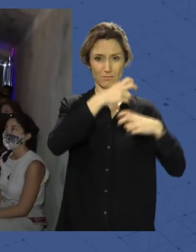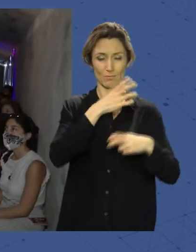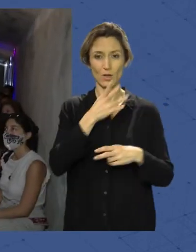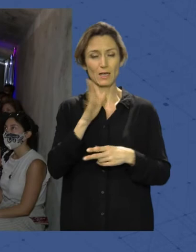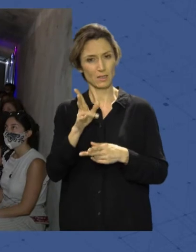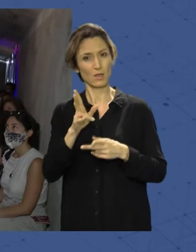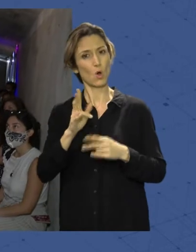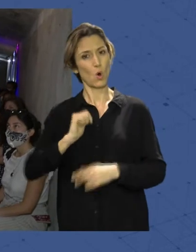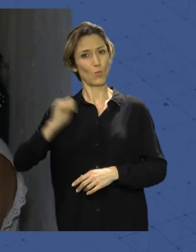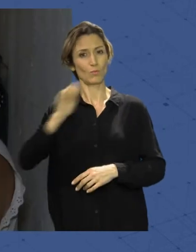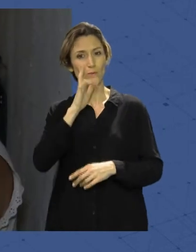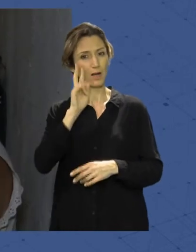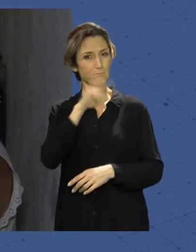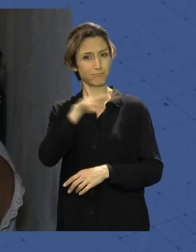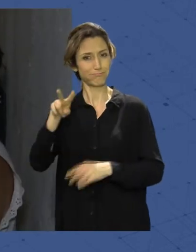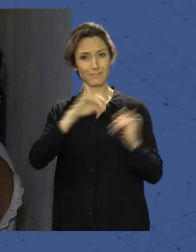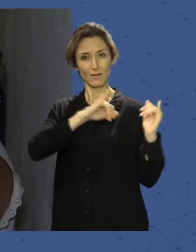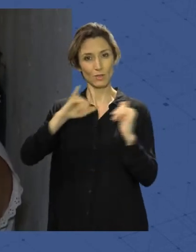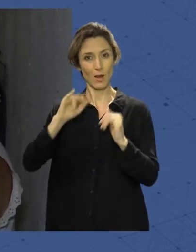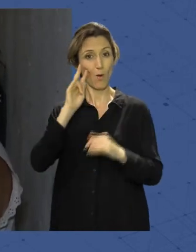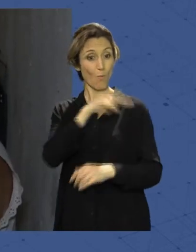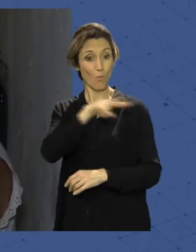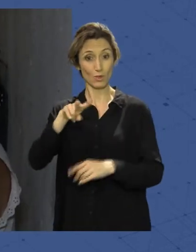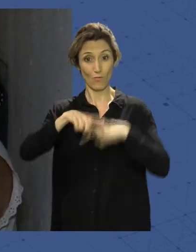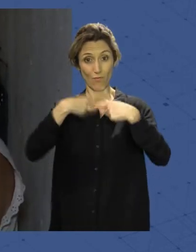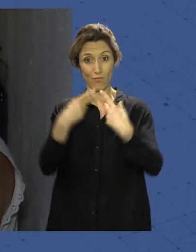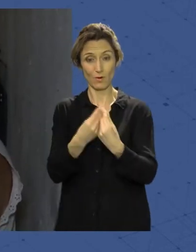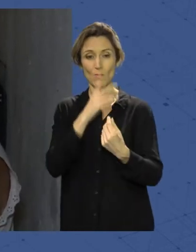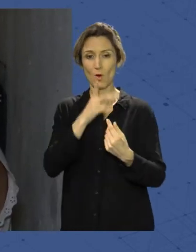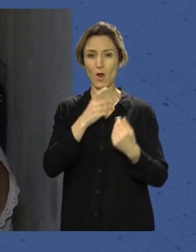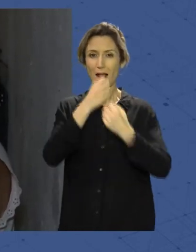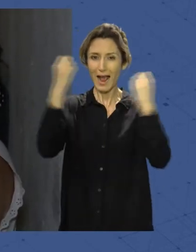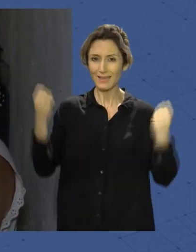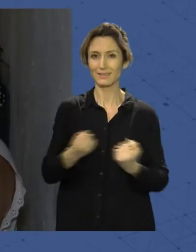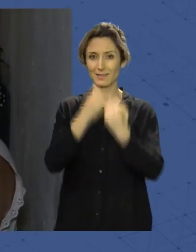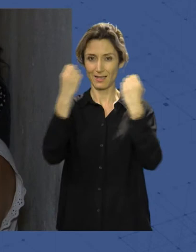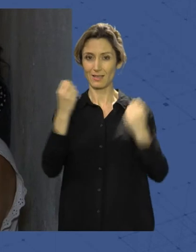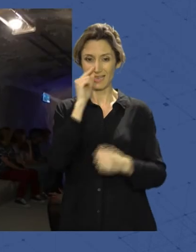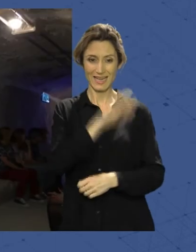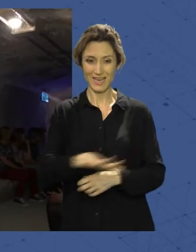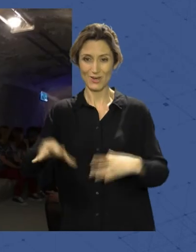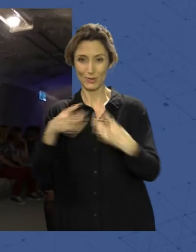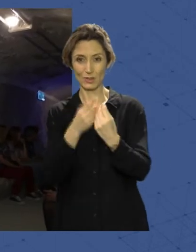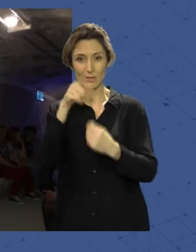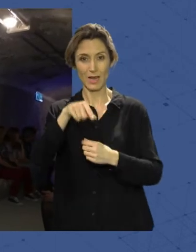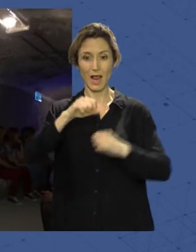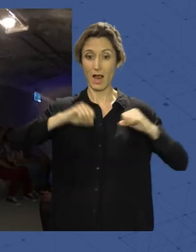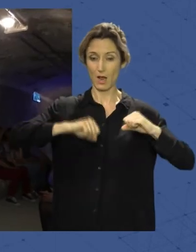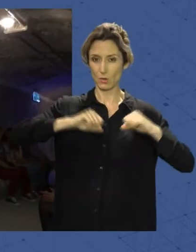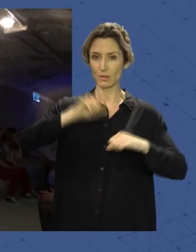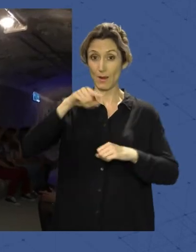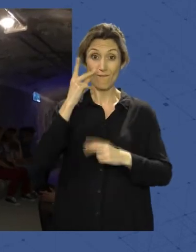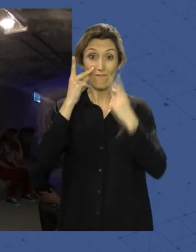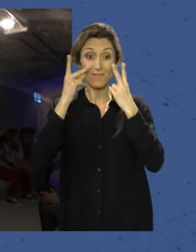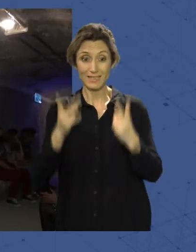disfrutar de los museos en familia porque vamos a tener actividades para los más pequeños también, para los adultos, vamos a tener visitas